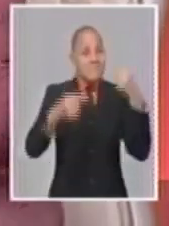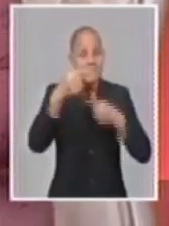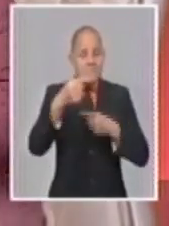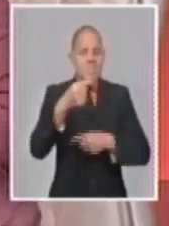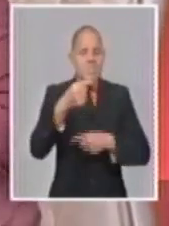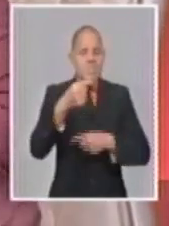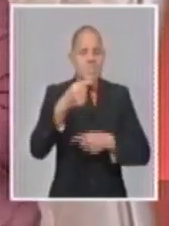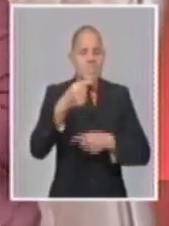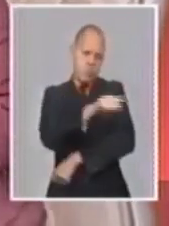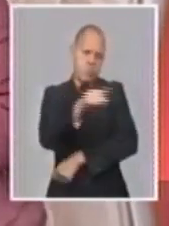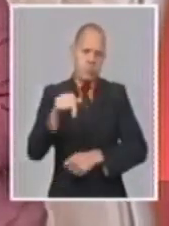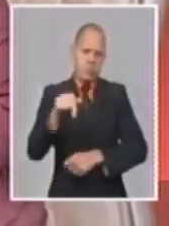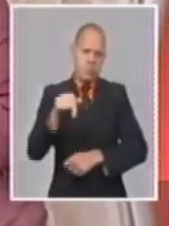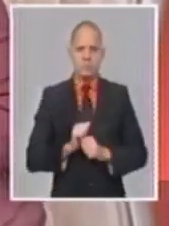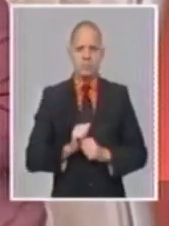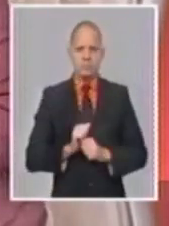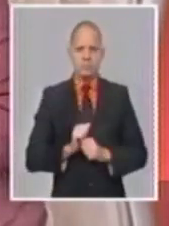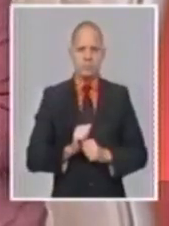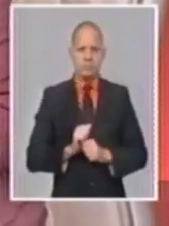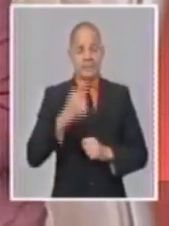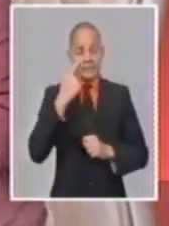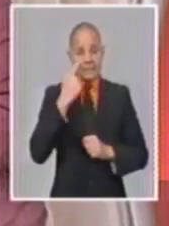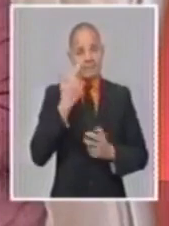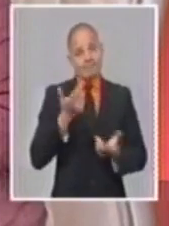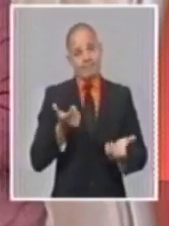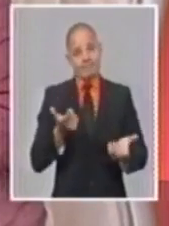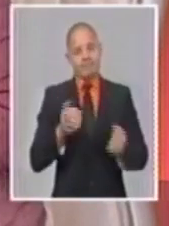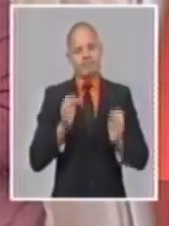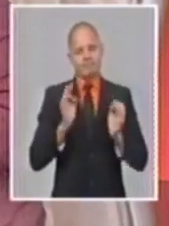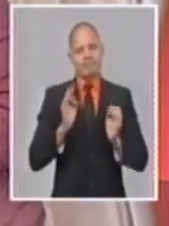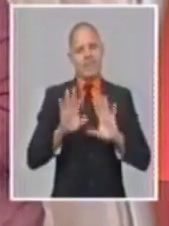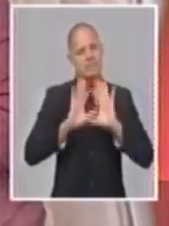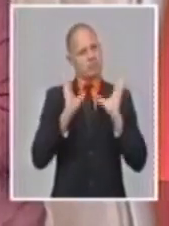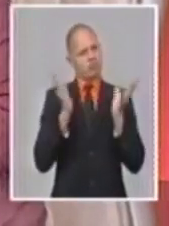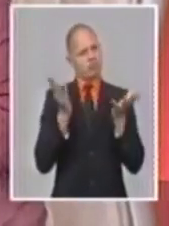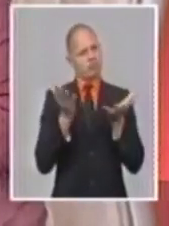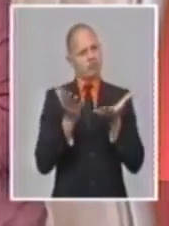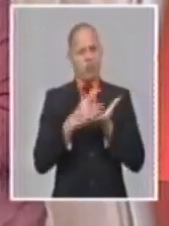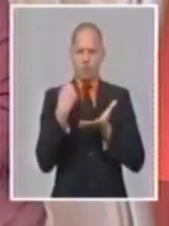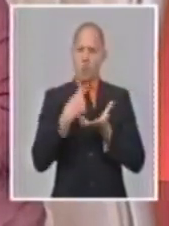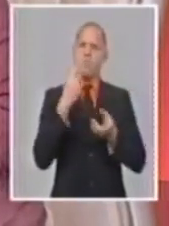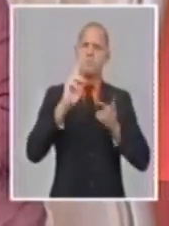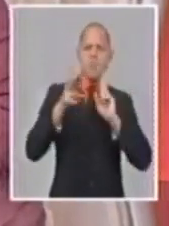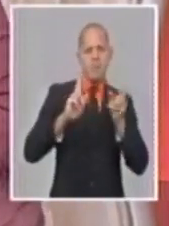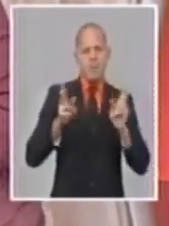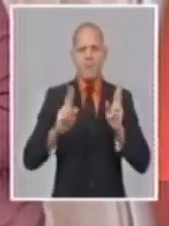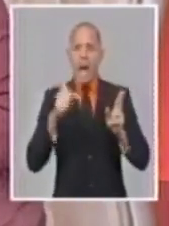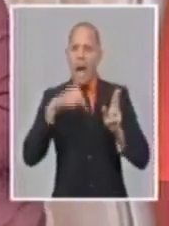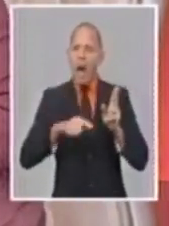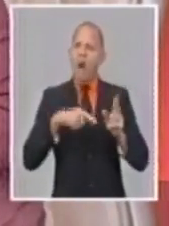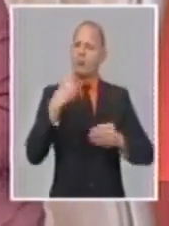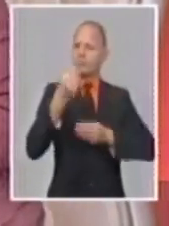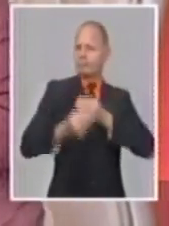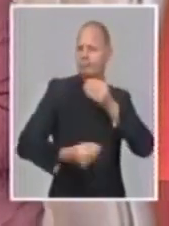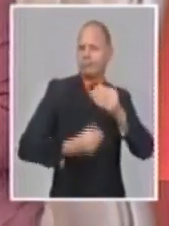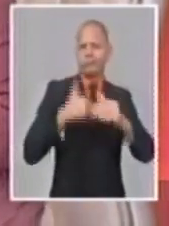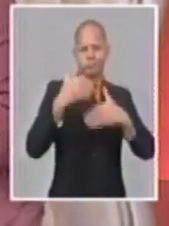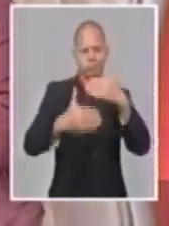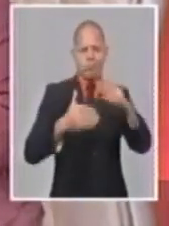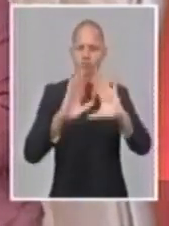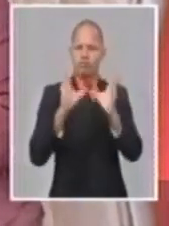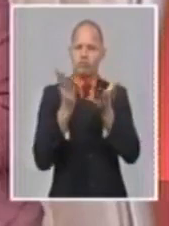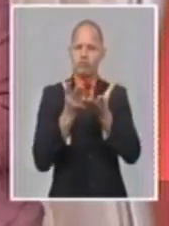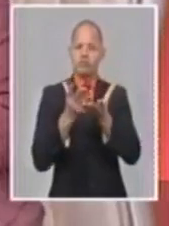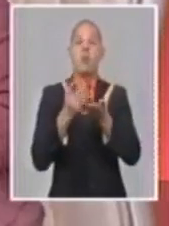jugando también la población una vez más en que la implementación del ordenamiento monetario